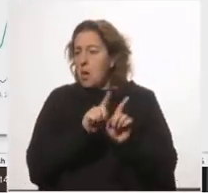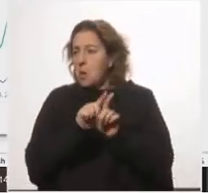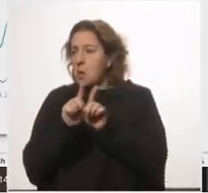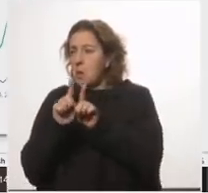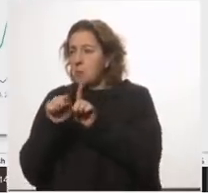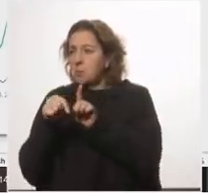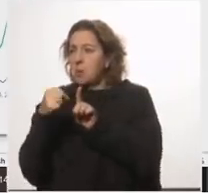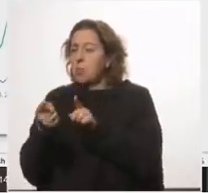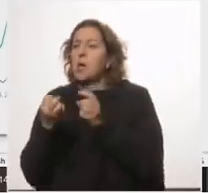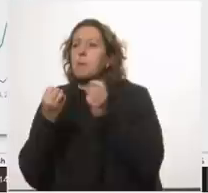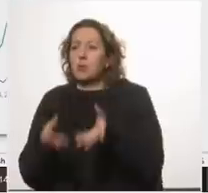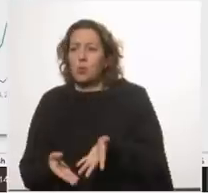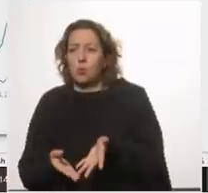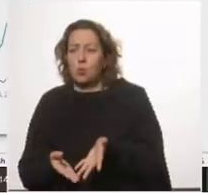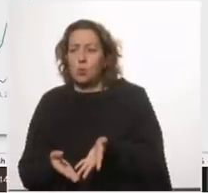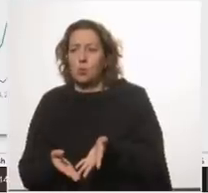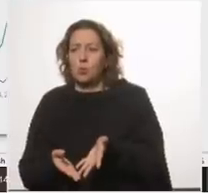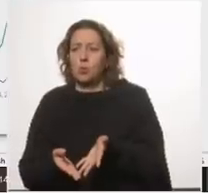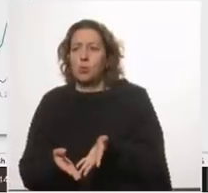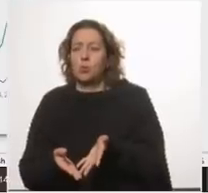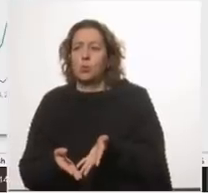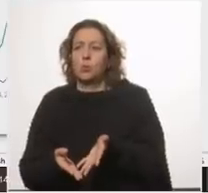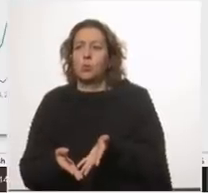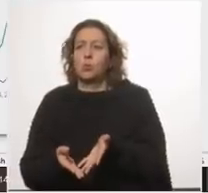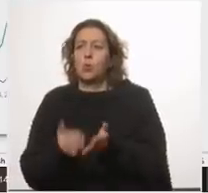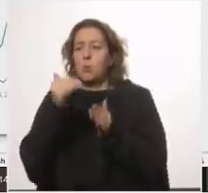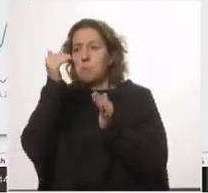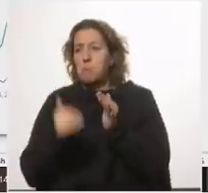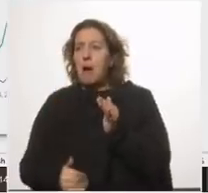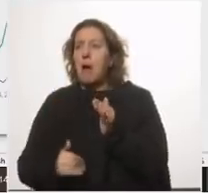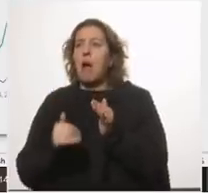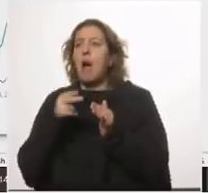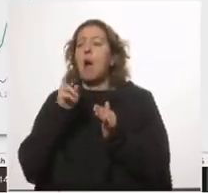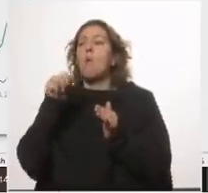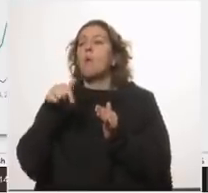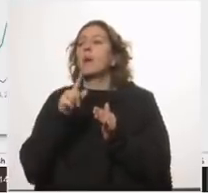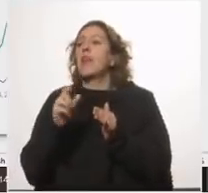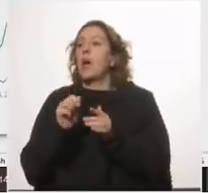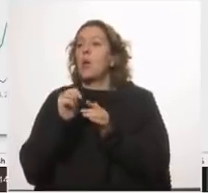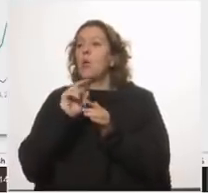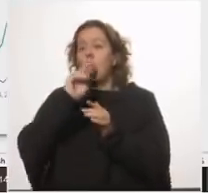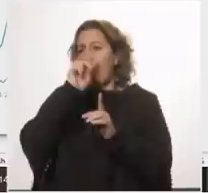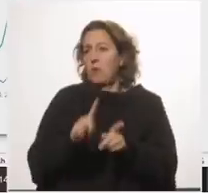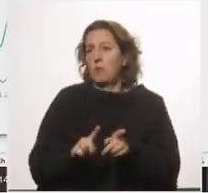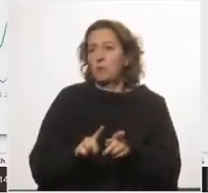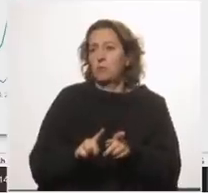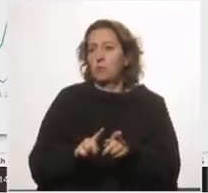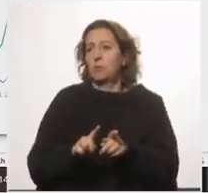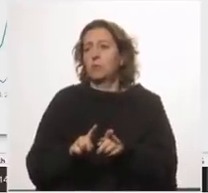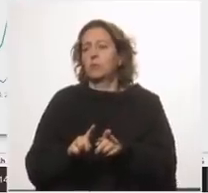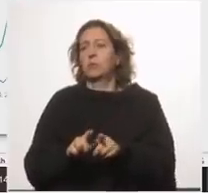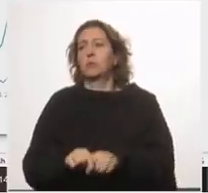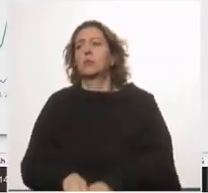que en un determinado momento se bajó Hungría y no baja Uruguay y hay un delay Uruguay baja bastante más tarde